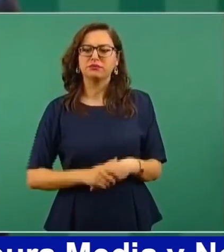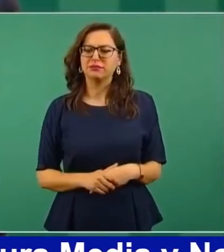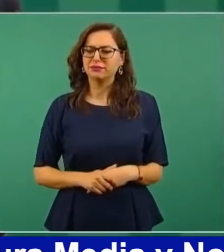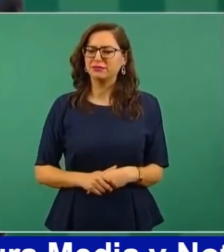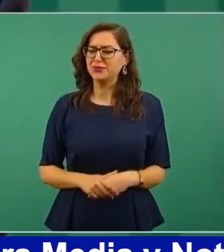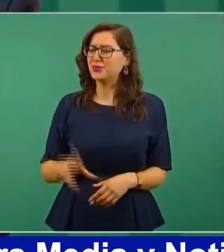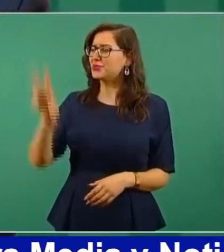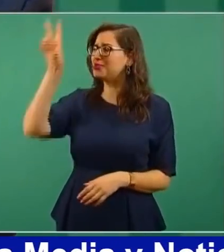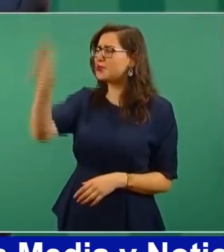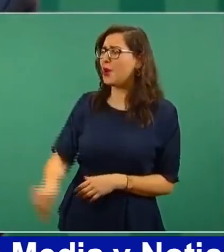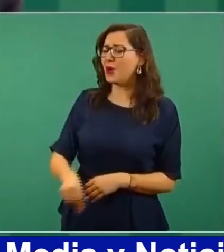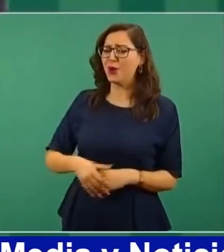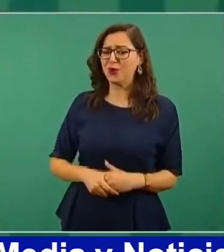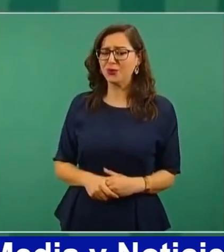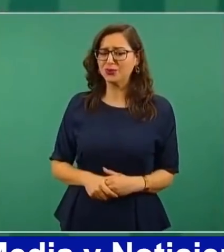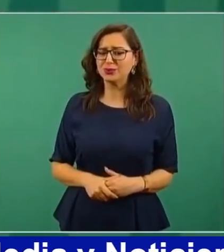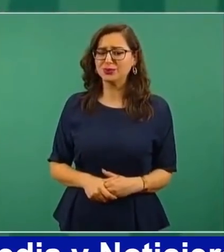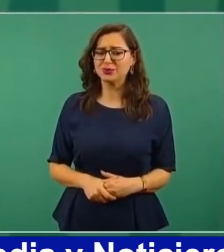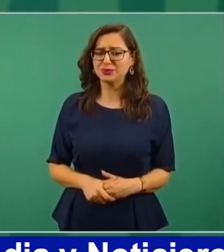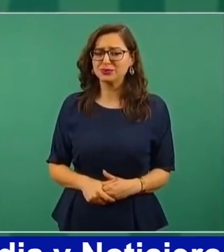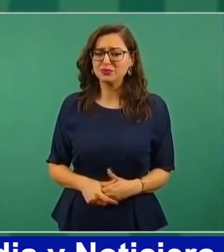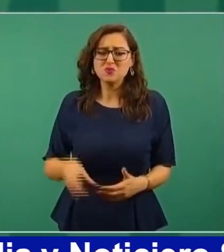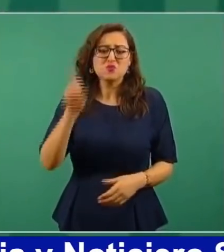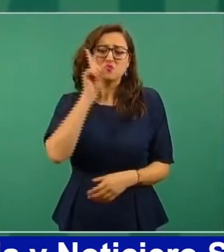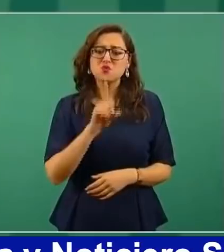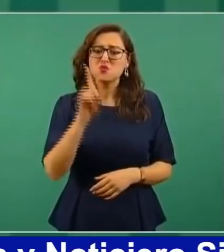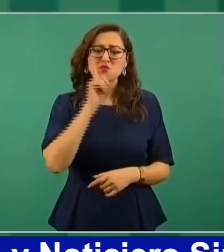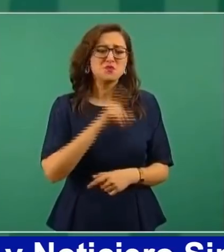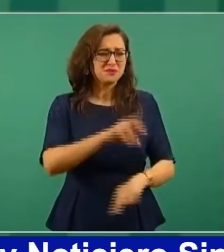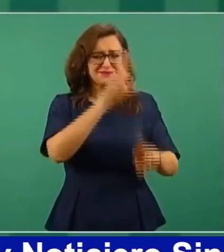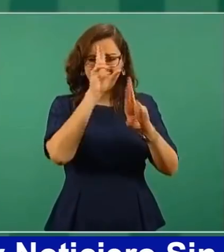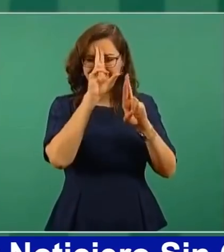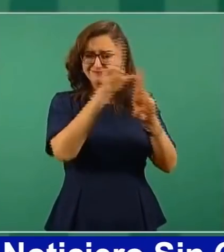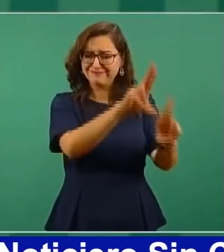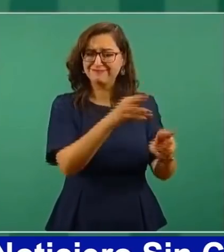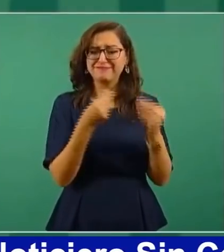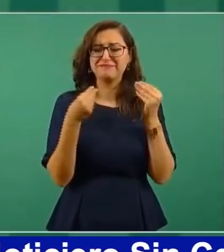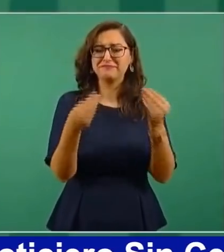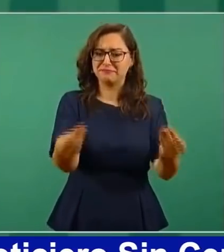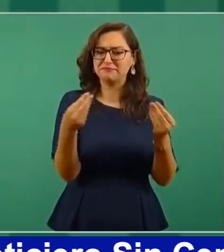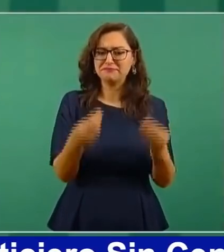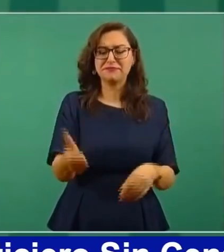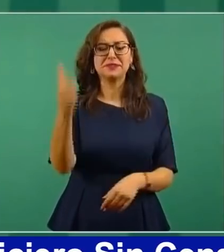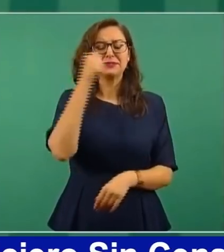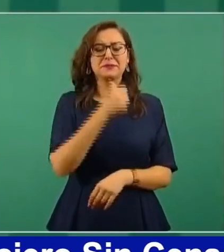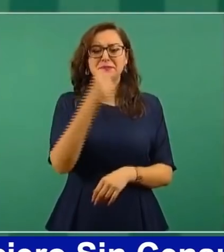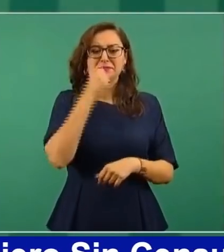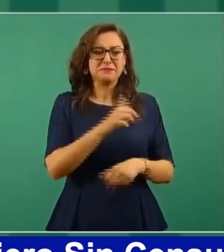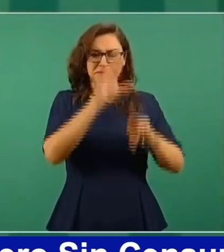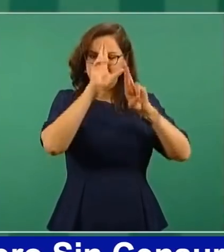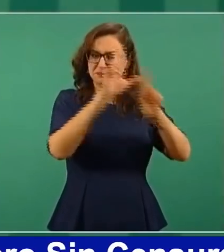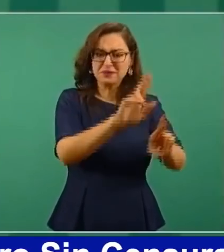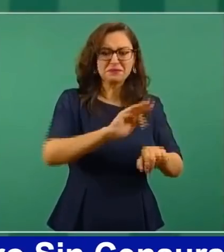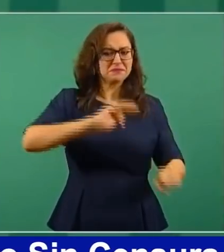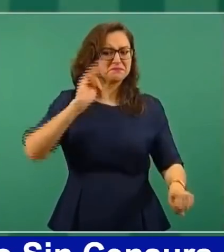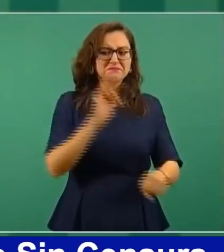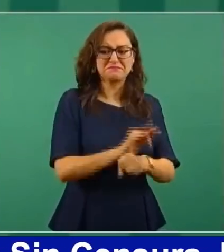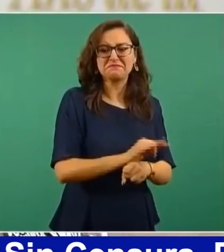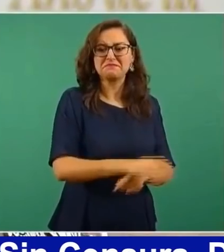Nosotros respetamos mucho a las mujeres, siempre, siempre lo hemos hecho, hemos defendido a las mujeres.